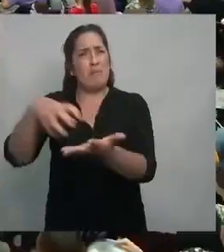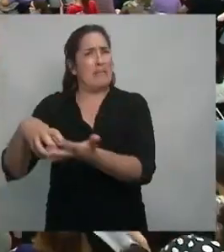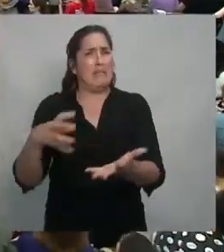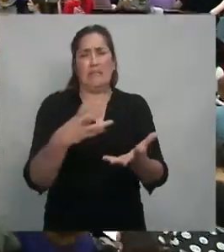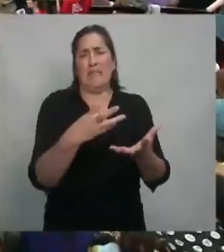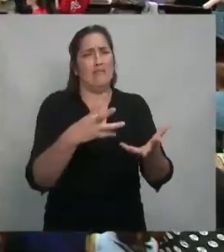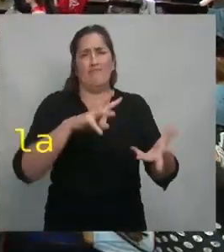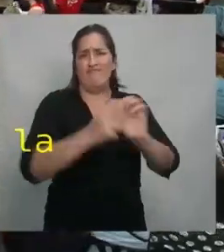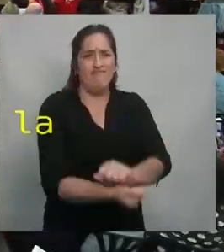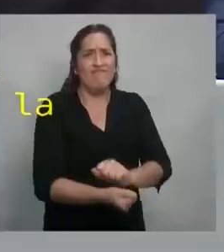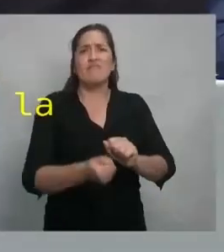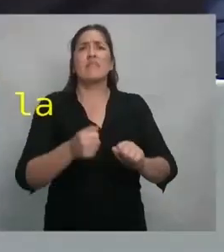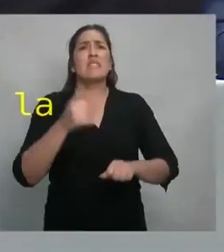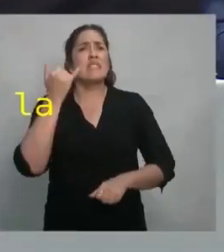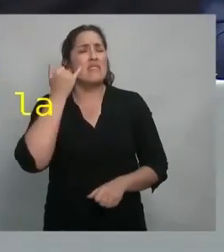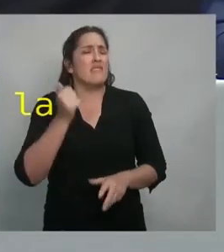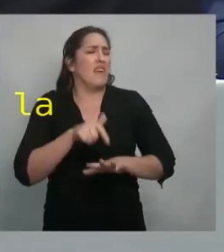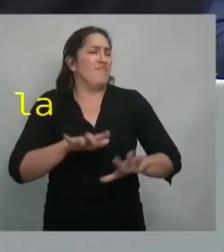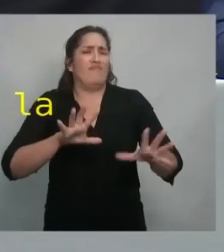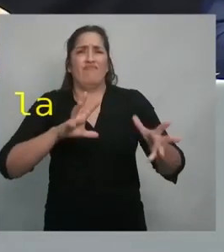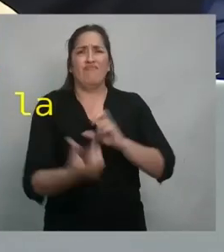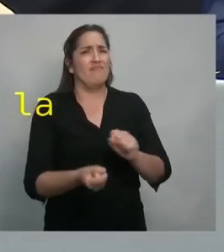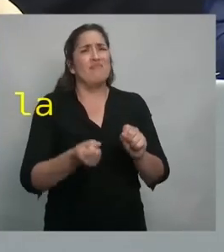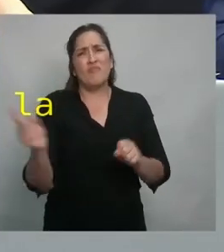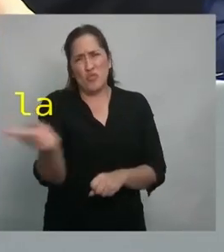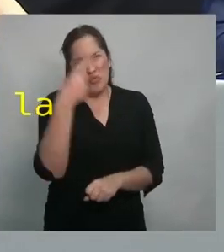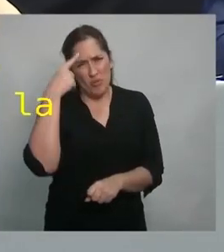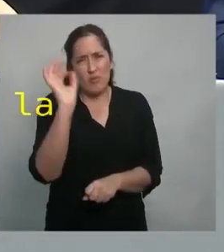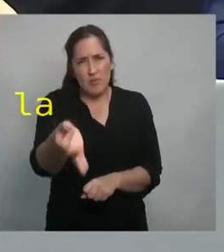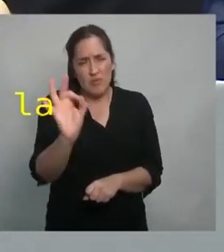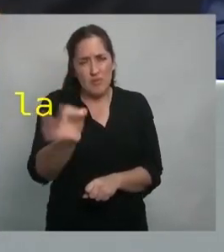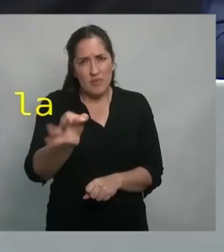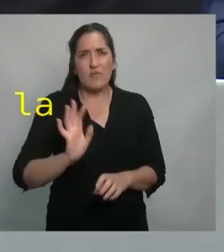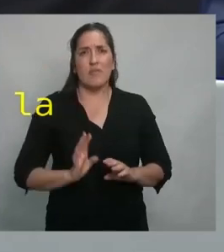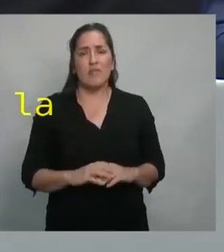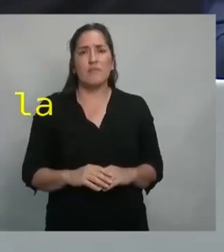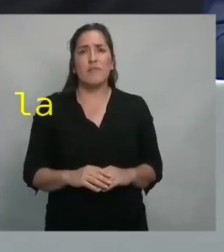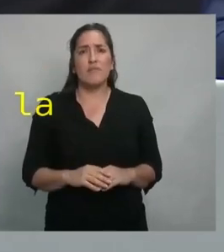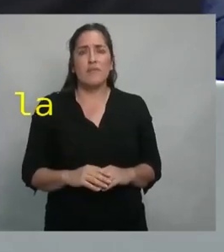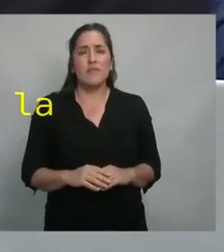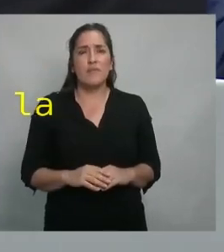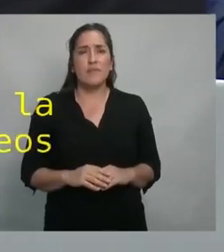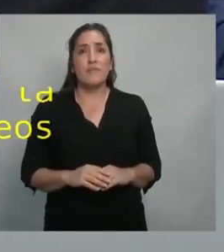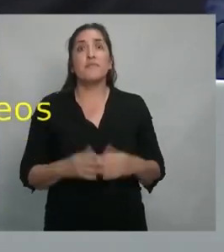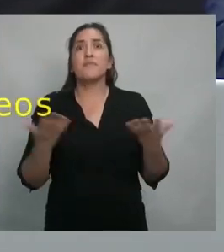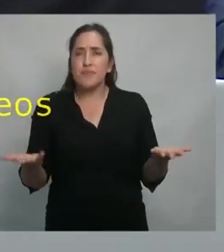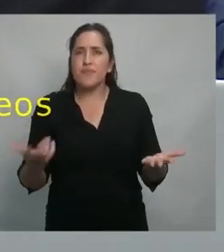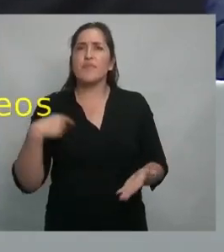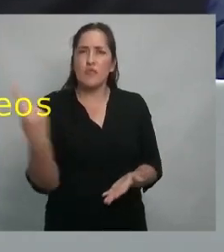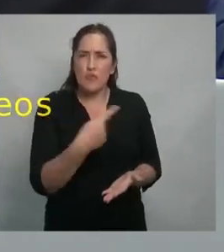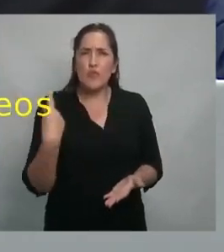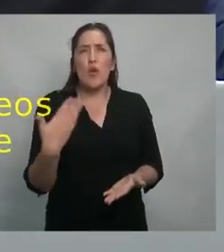desaparición de las changas, en fin, lo que ya conocemos todos. Con lo cual, podemos